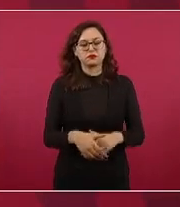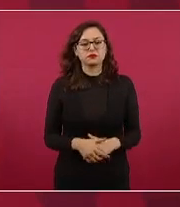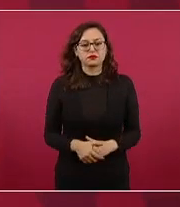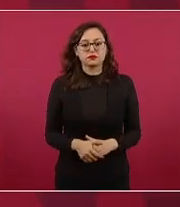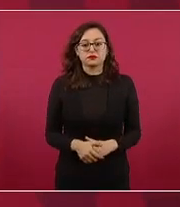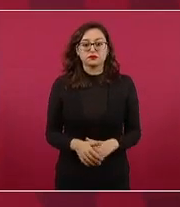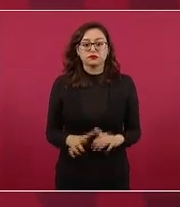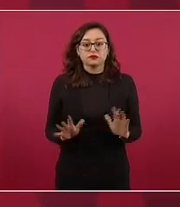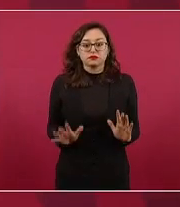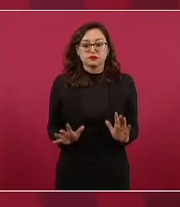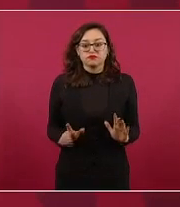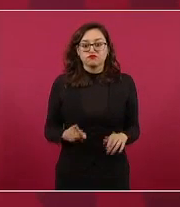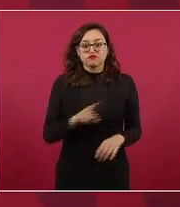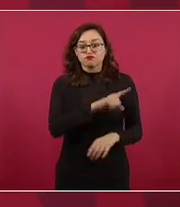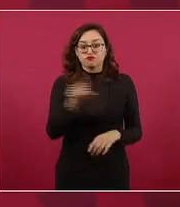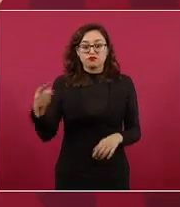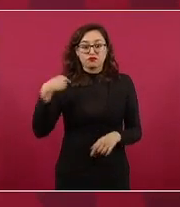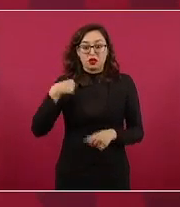presiones